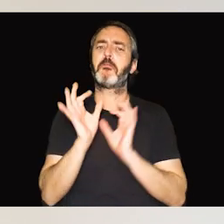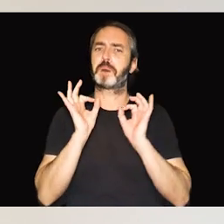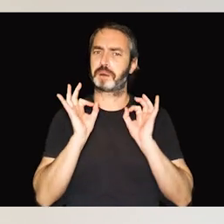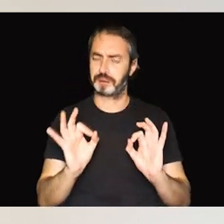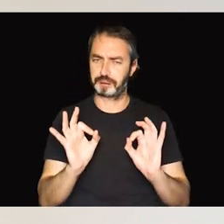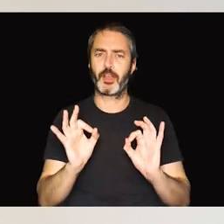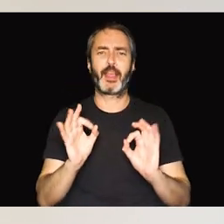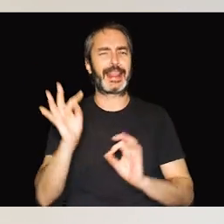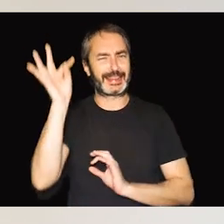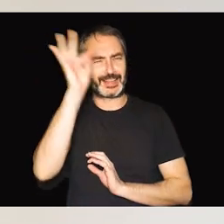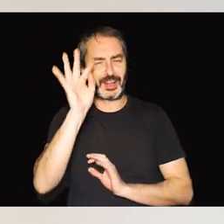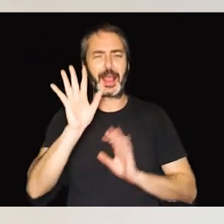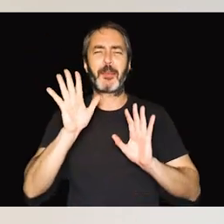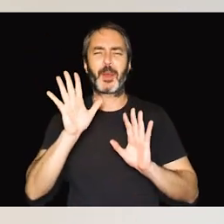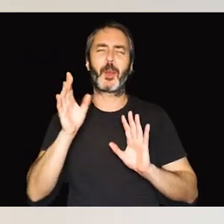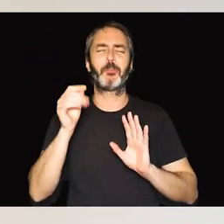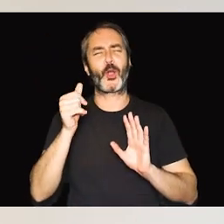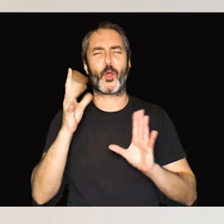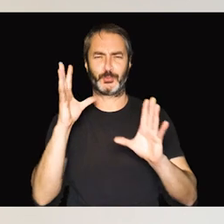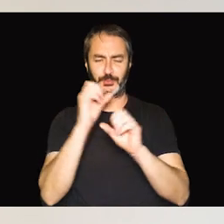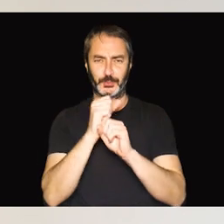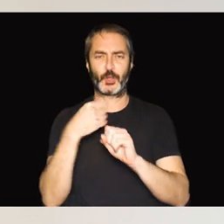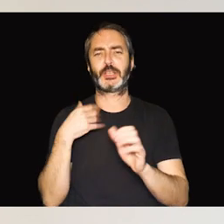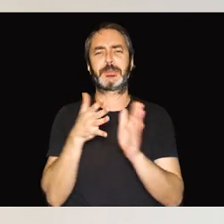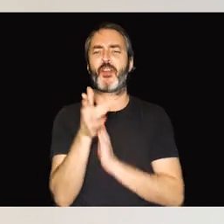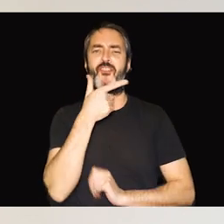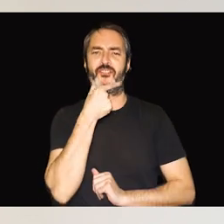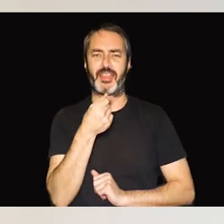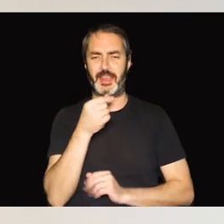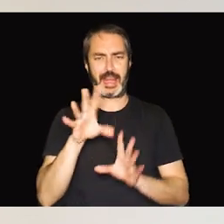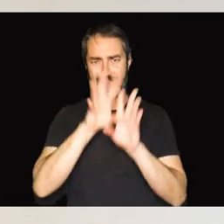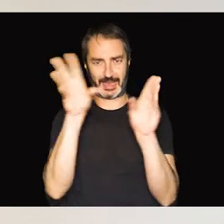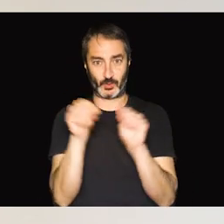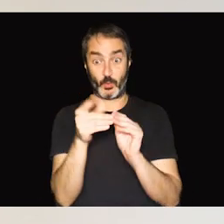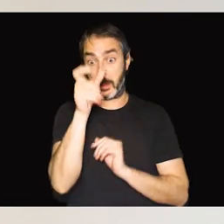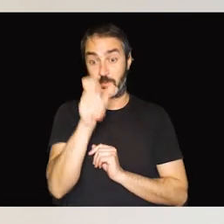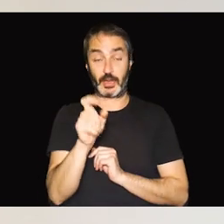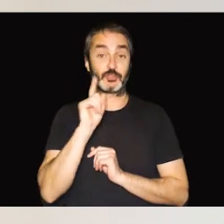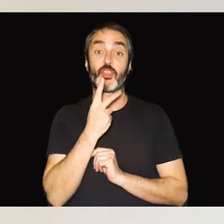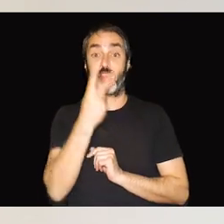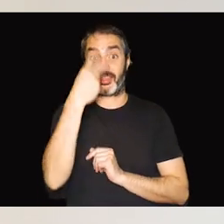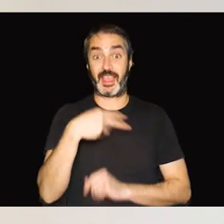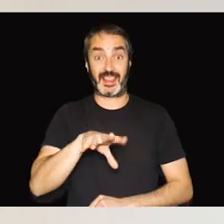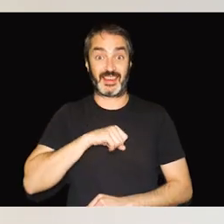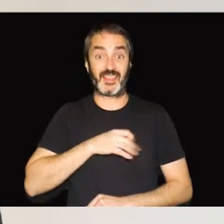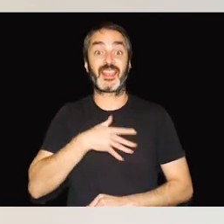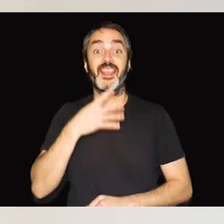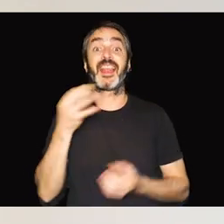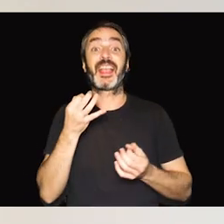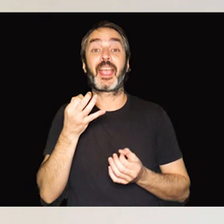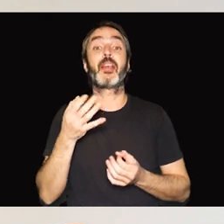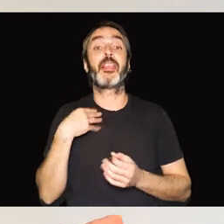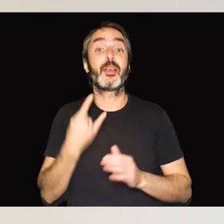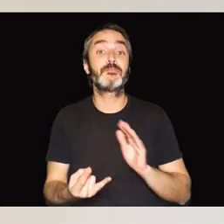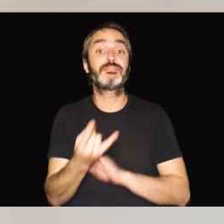pero también un poco abstracta. De manera coloquial nos bastará con quedarnos con la idea de que una persona con sordoceguera adquirida es aquella a la